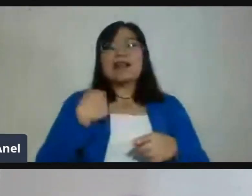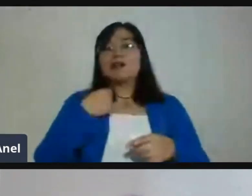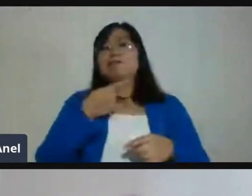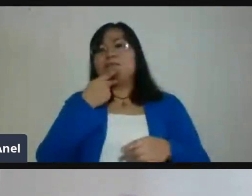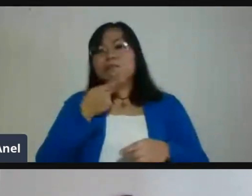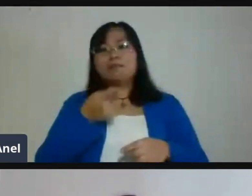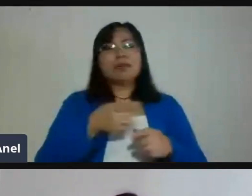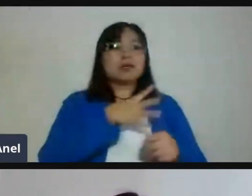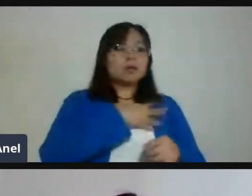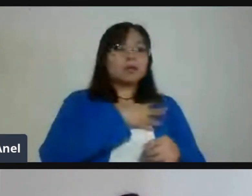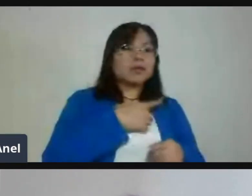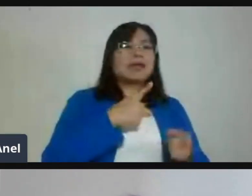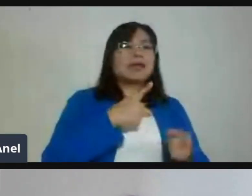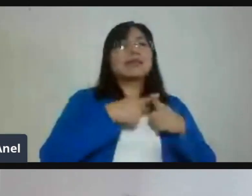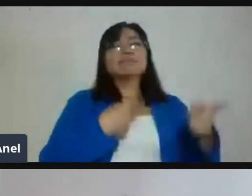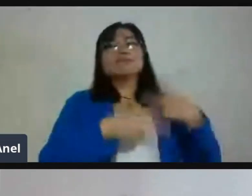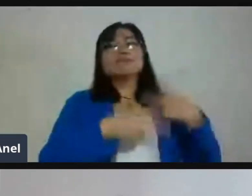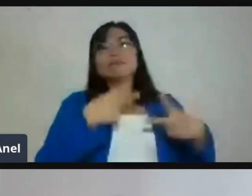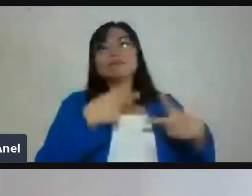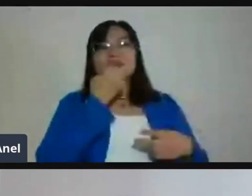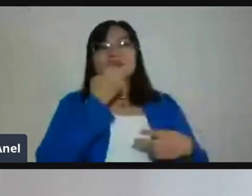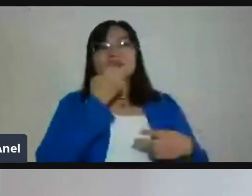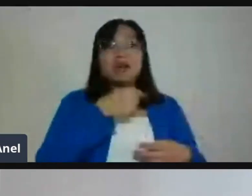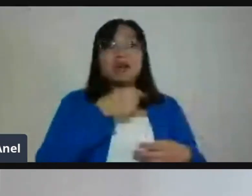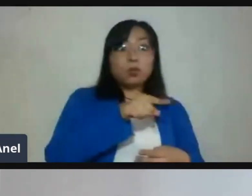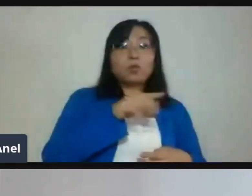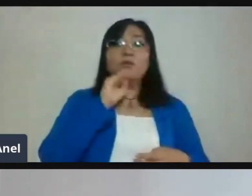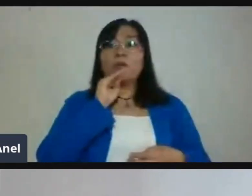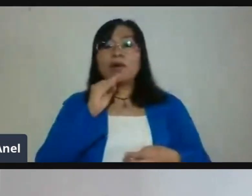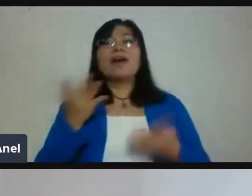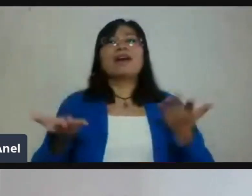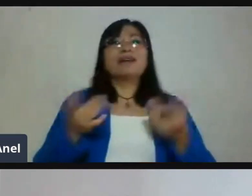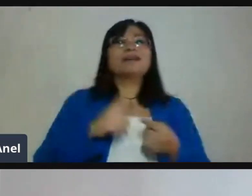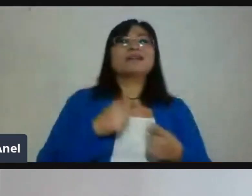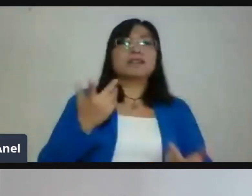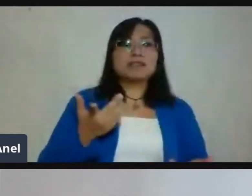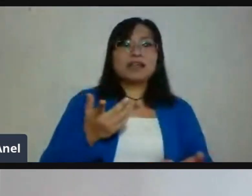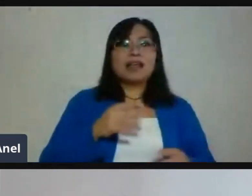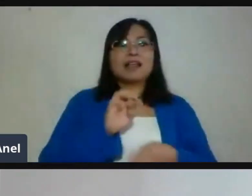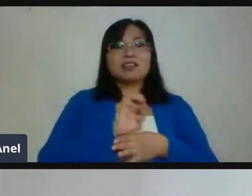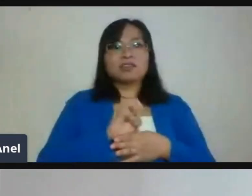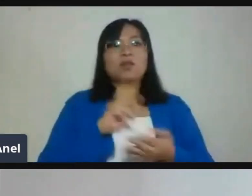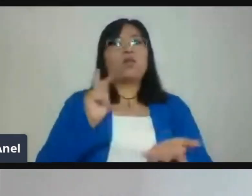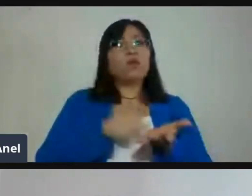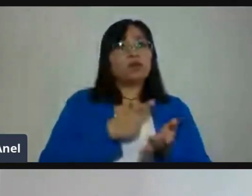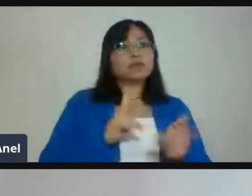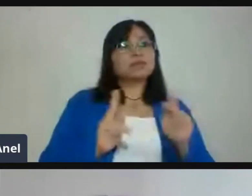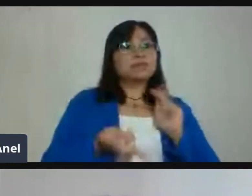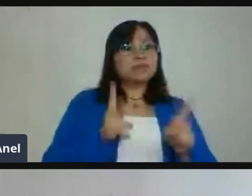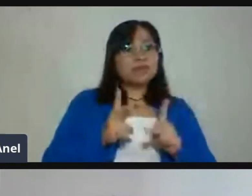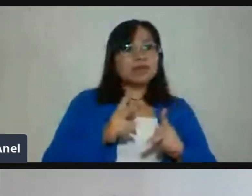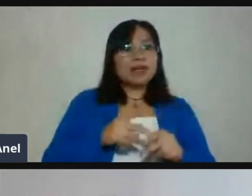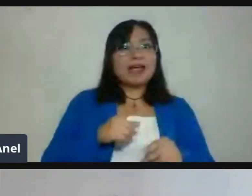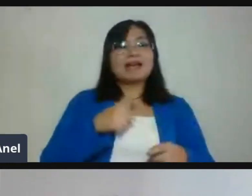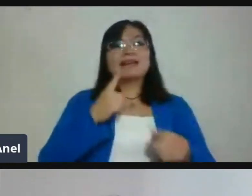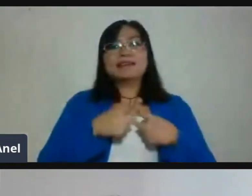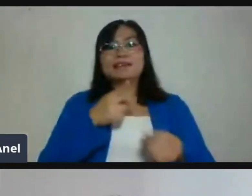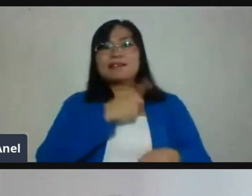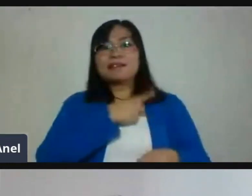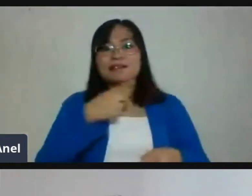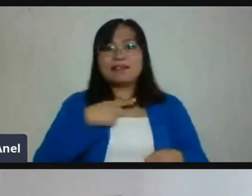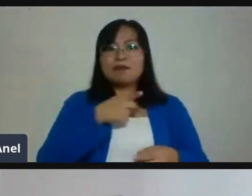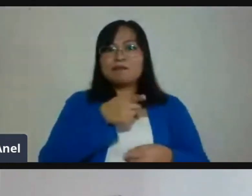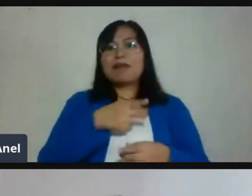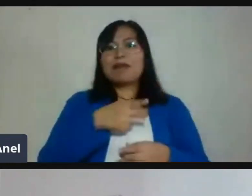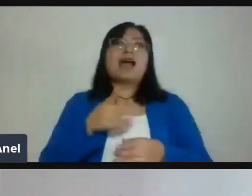¿Quién entrega la tarea? ¿Tú o tu papá? Entonces, si retomamos esa primera parte de, una, dirigirnos a los alumnos en todo el